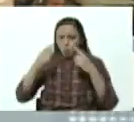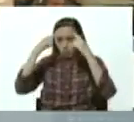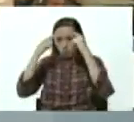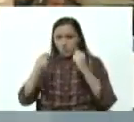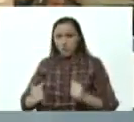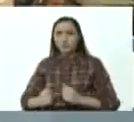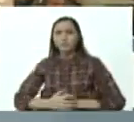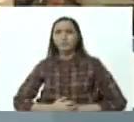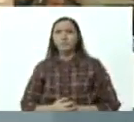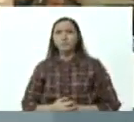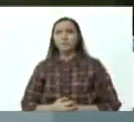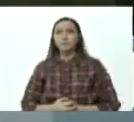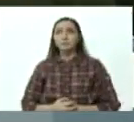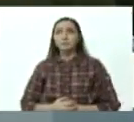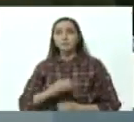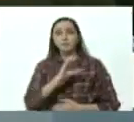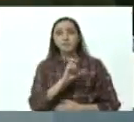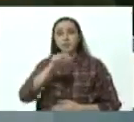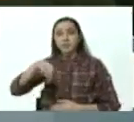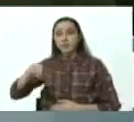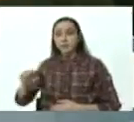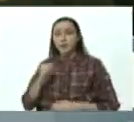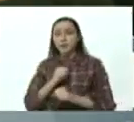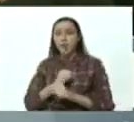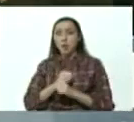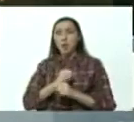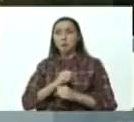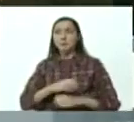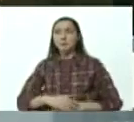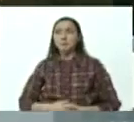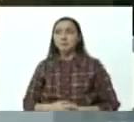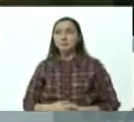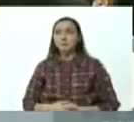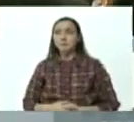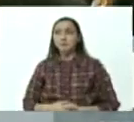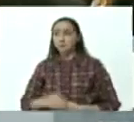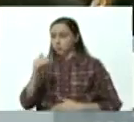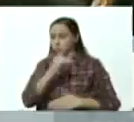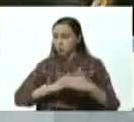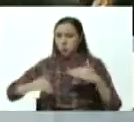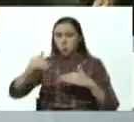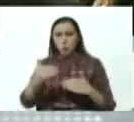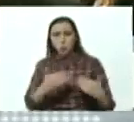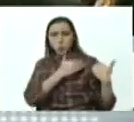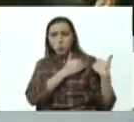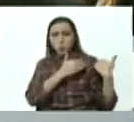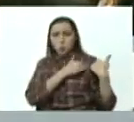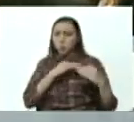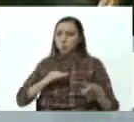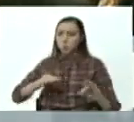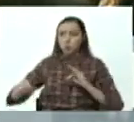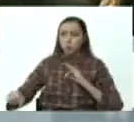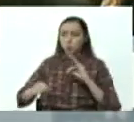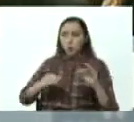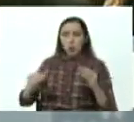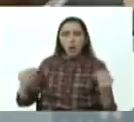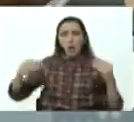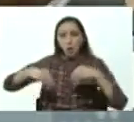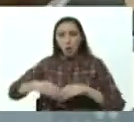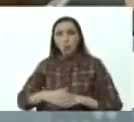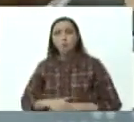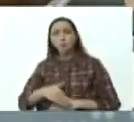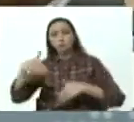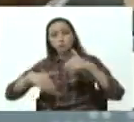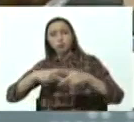en nuestro Consejo Nacional Electoral, con altísimas responsabilidades en la preparación y organización del